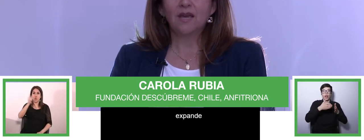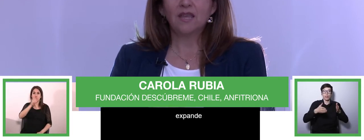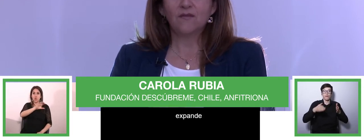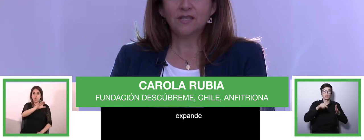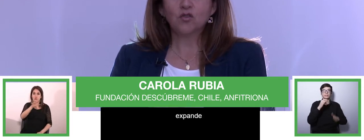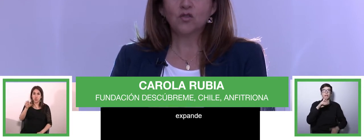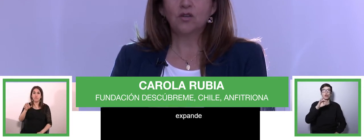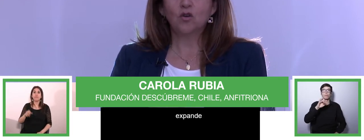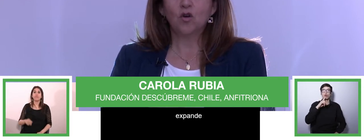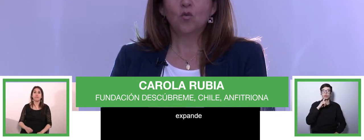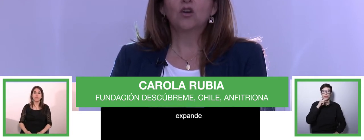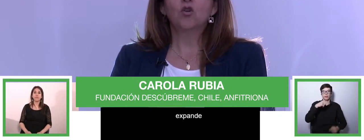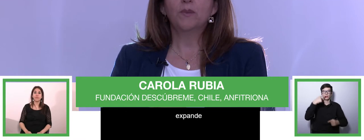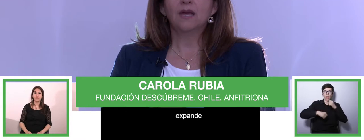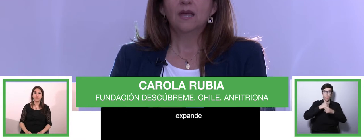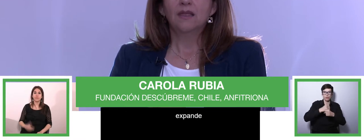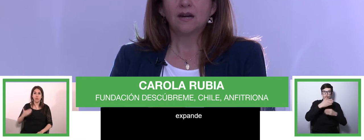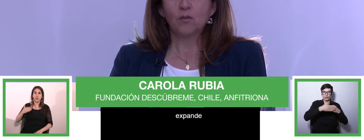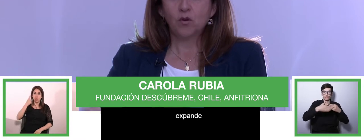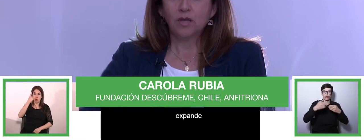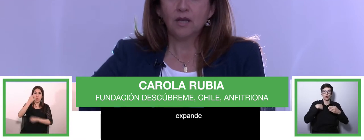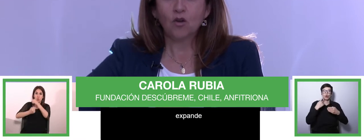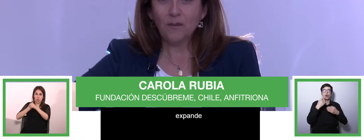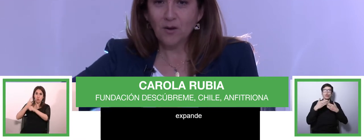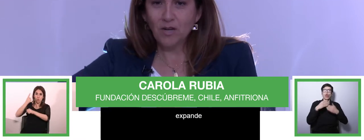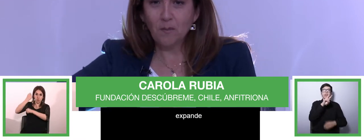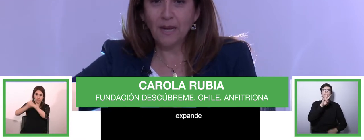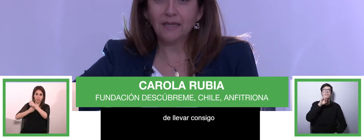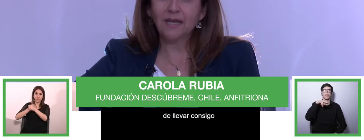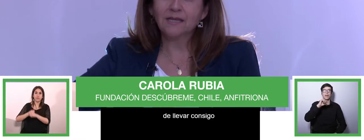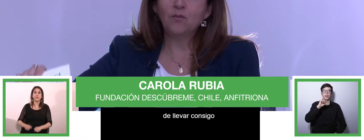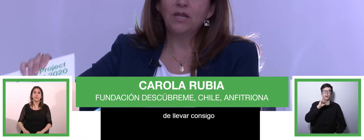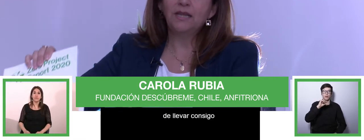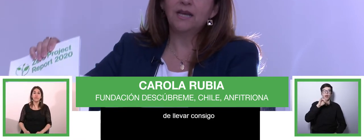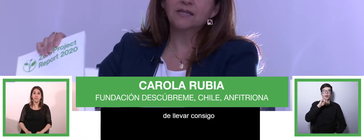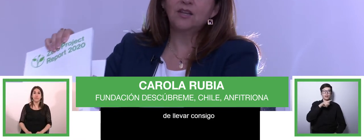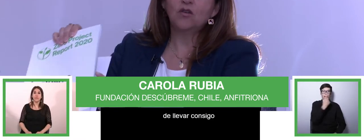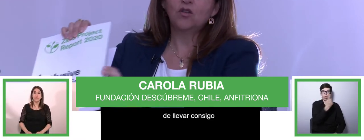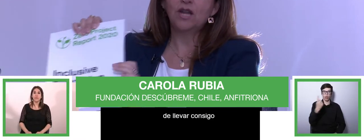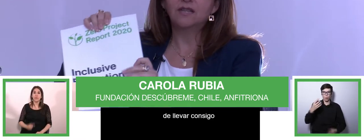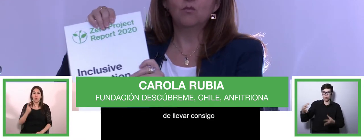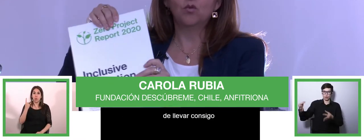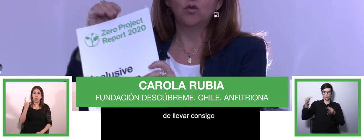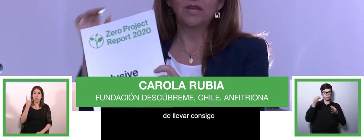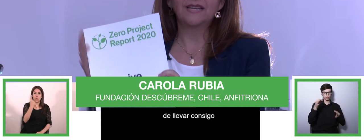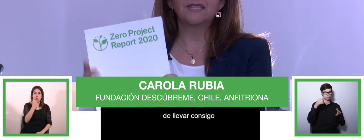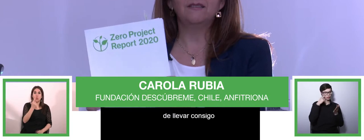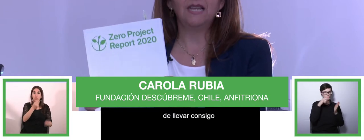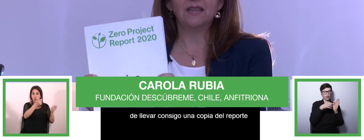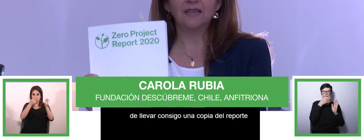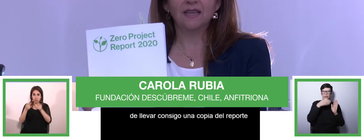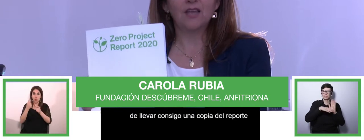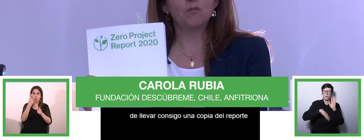oportunidad de llevarse consigo una copia del reporte con las mejores prácticas y políticas innovadoras del mundo en